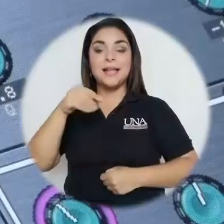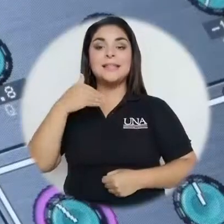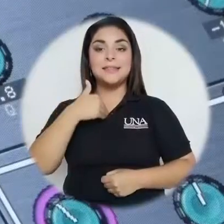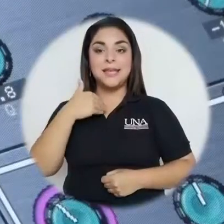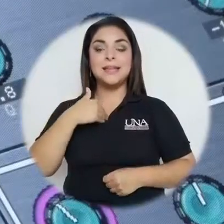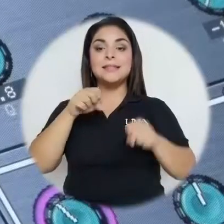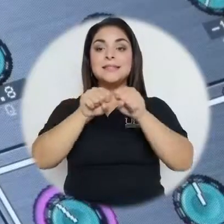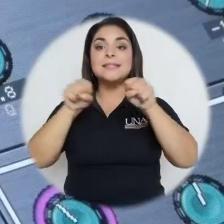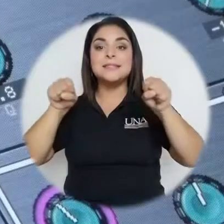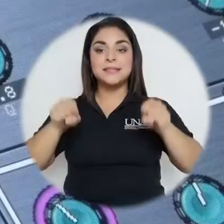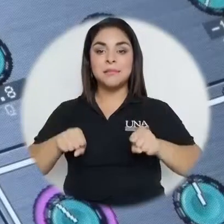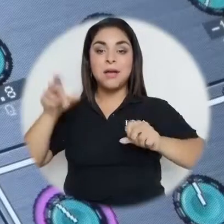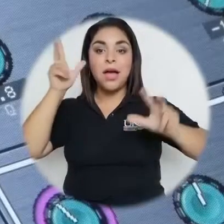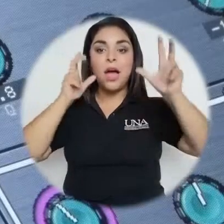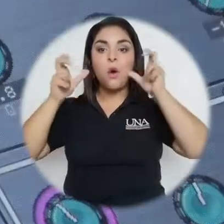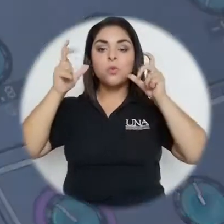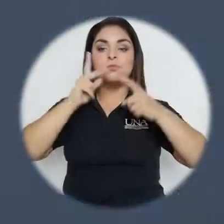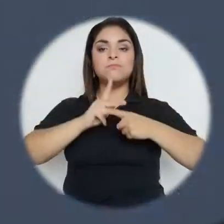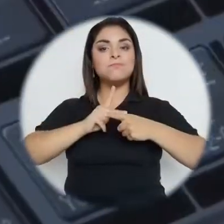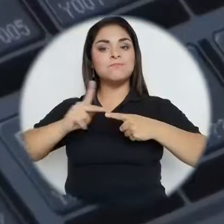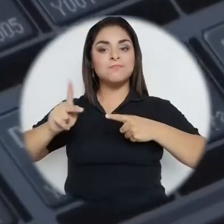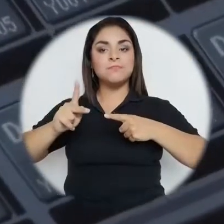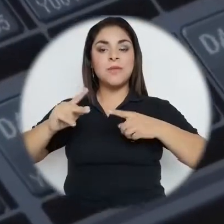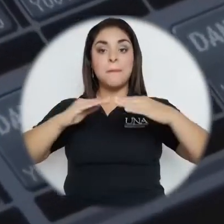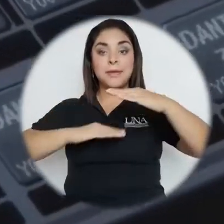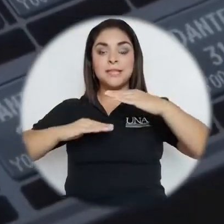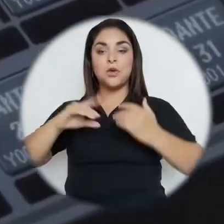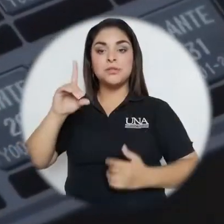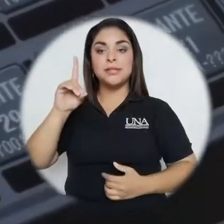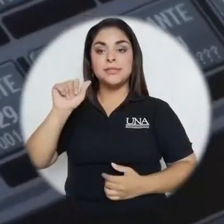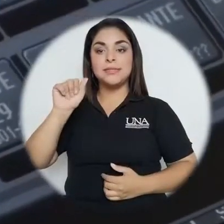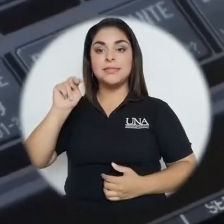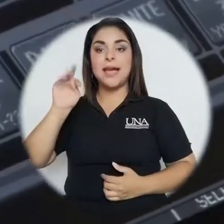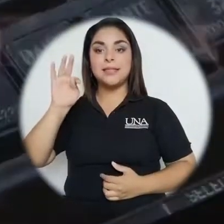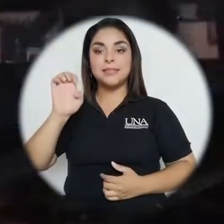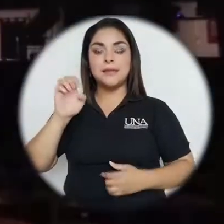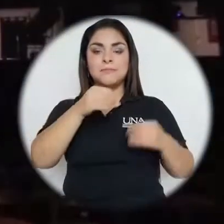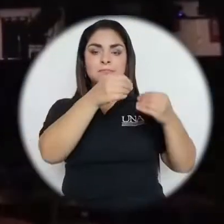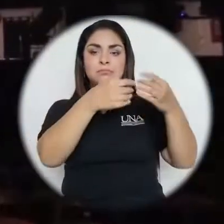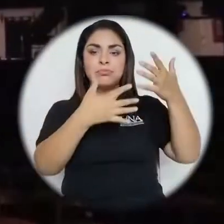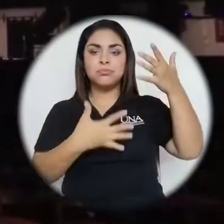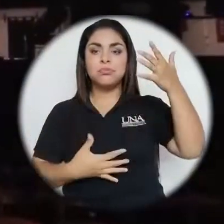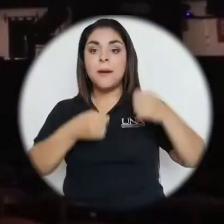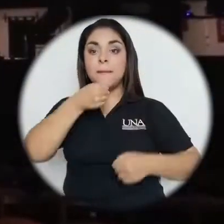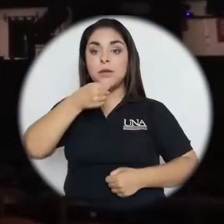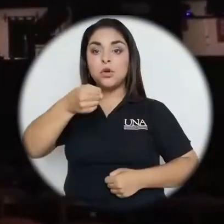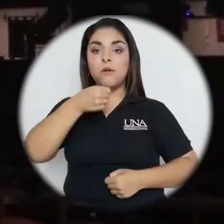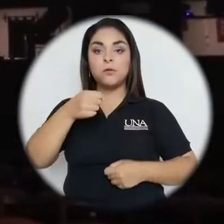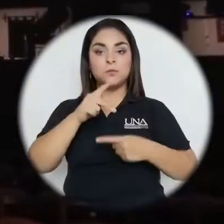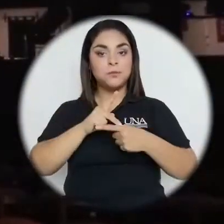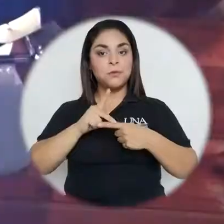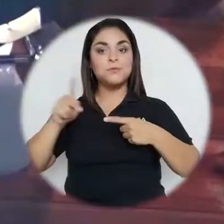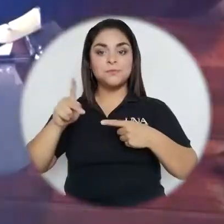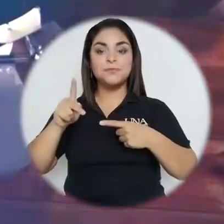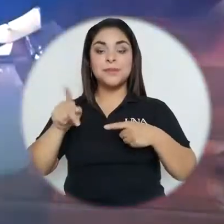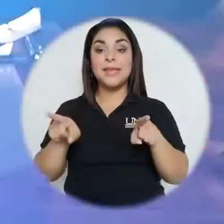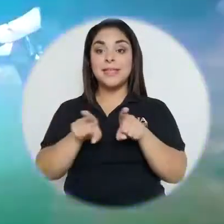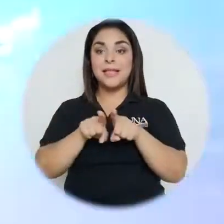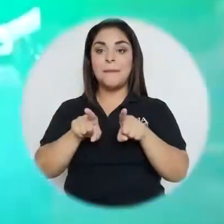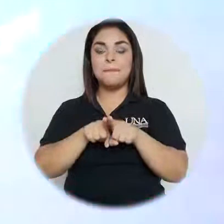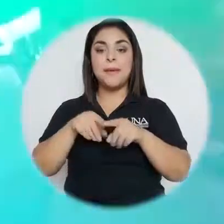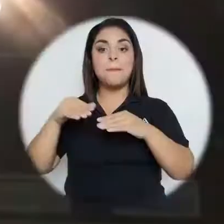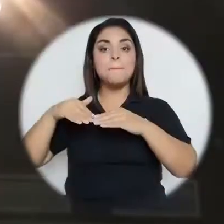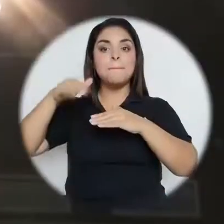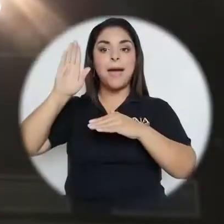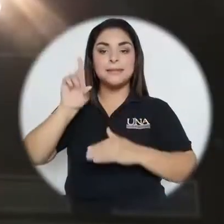dispone de sistemas de audio profesional basados en Dante, con una amplia gama de micrófonos profesionales, así como